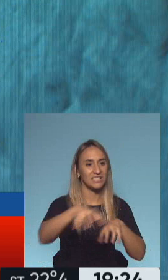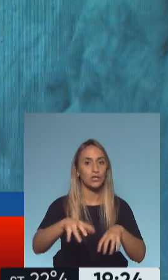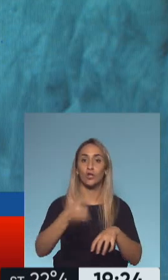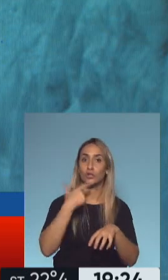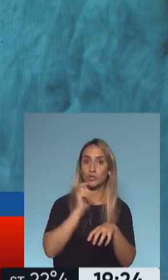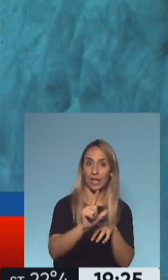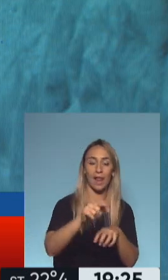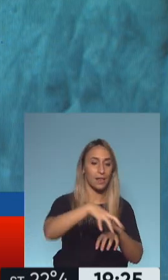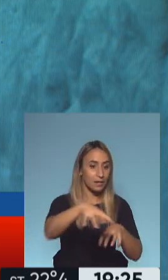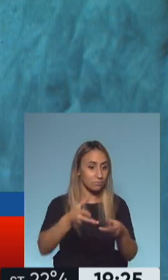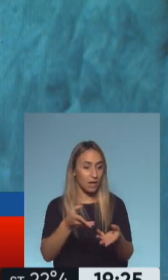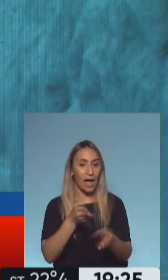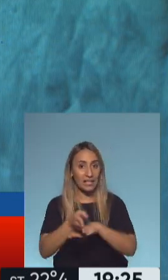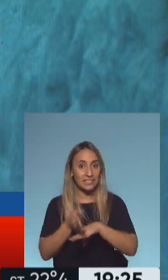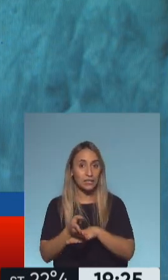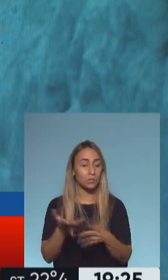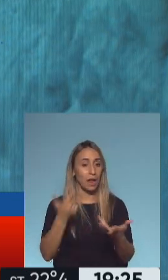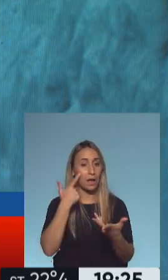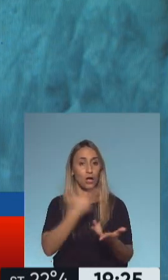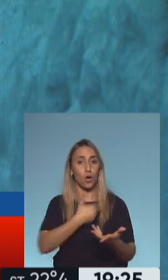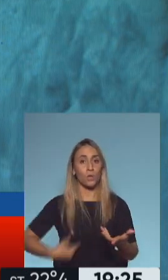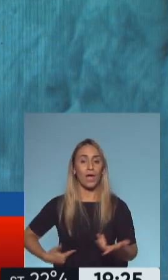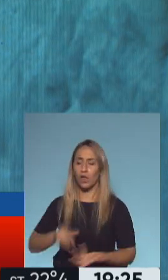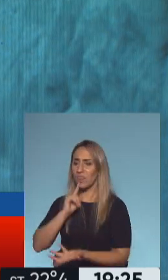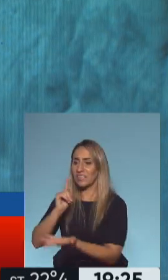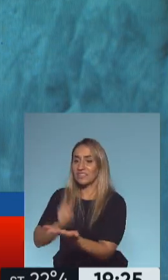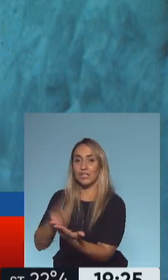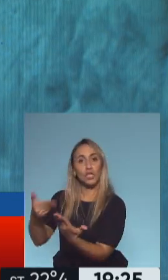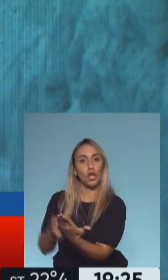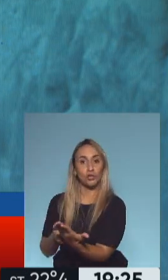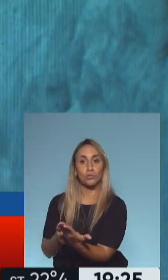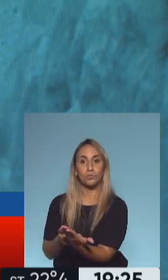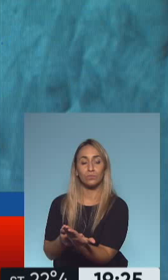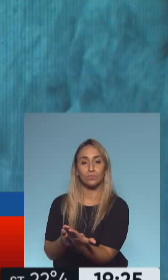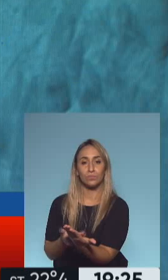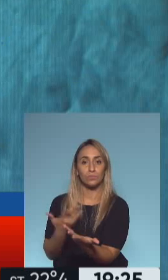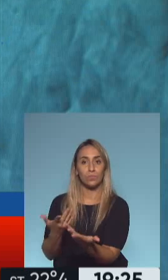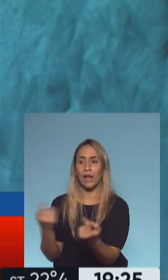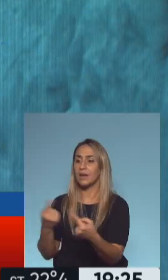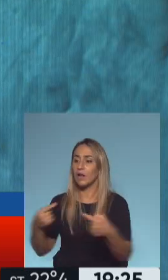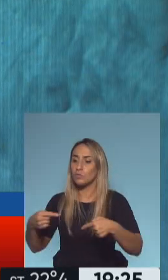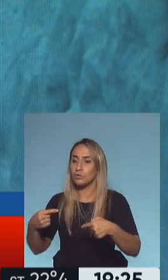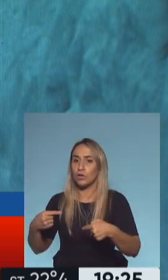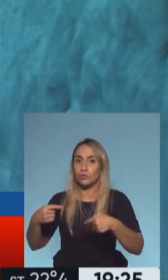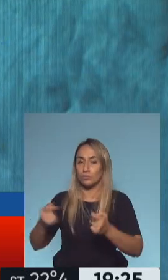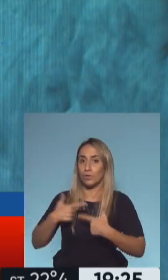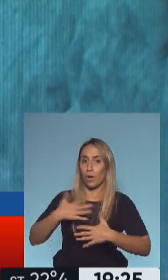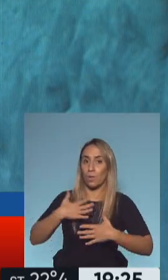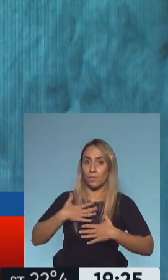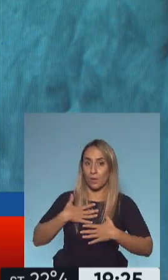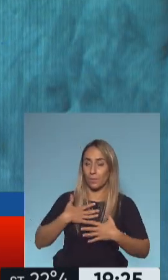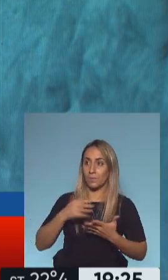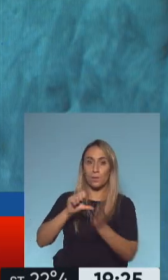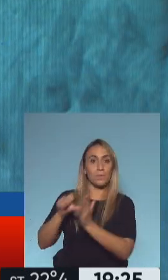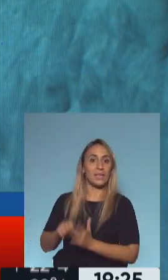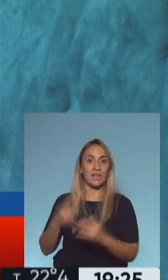acceso a conocer qué decisiones toman los gobiernos a la hora de poner en juego los recursos naturales de nuestros